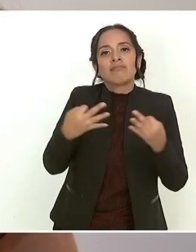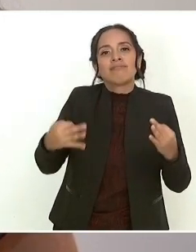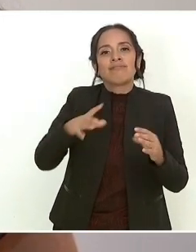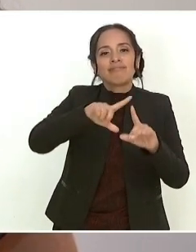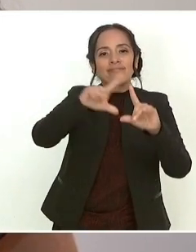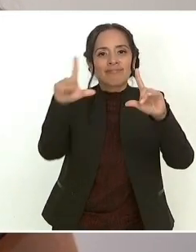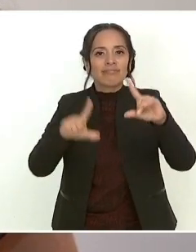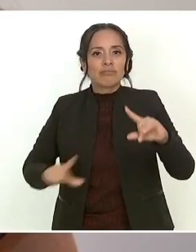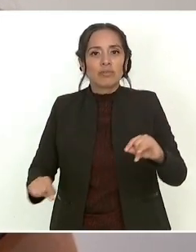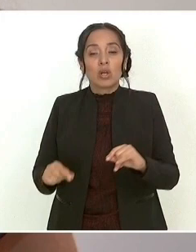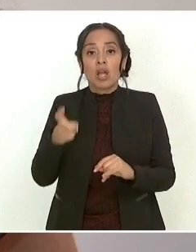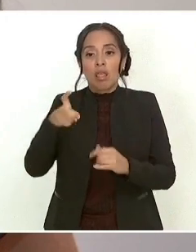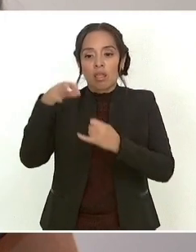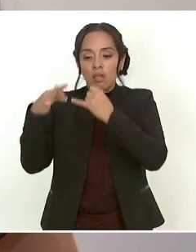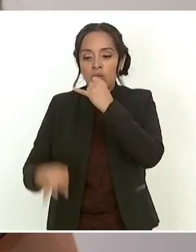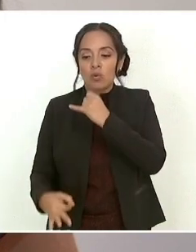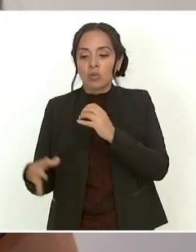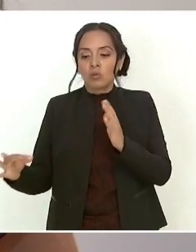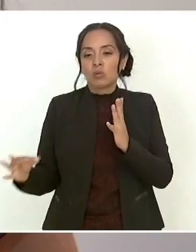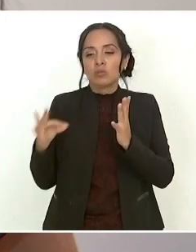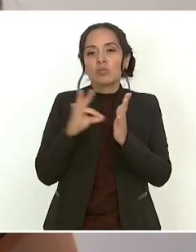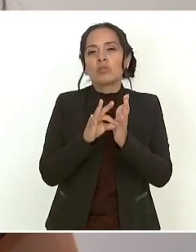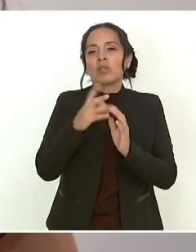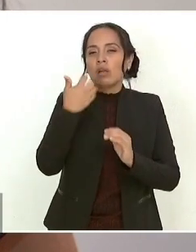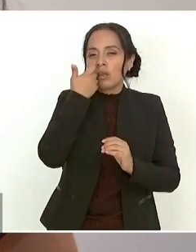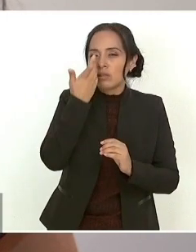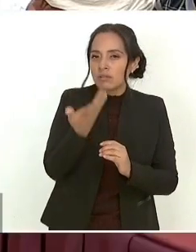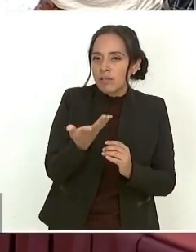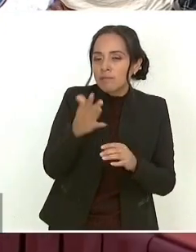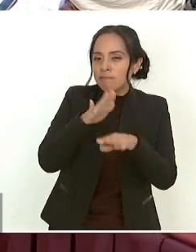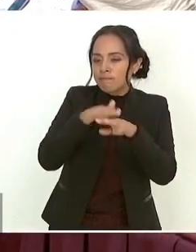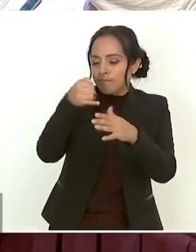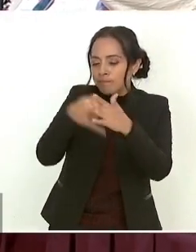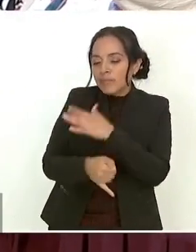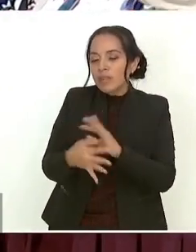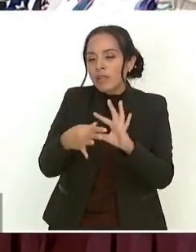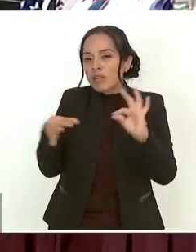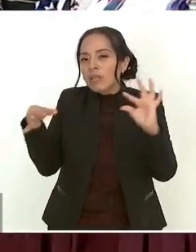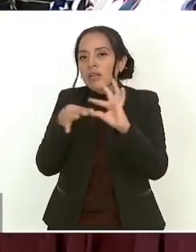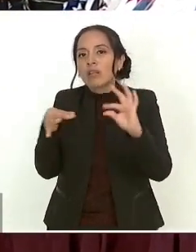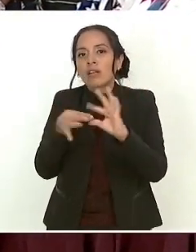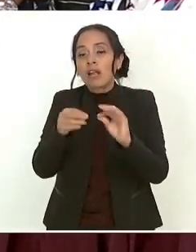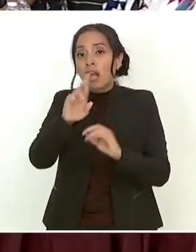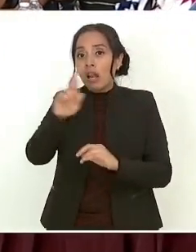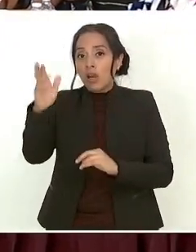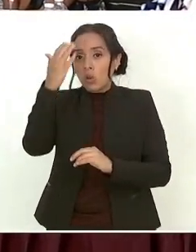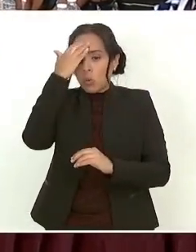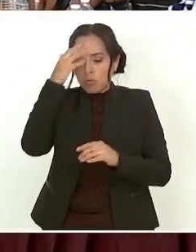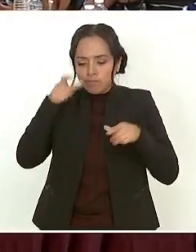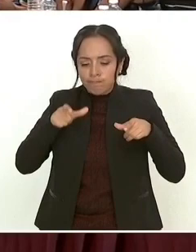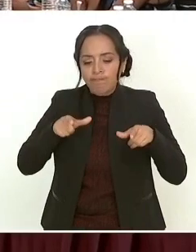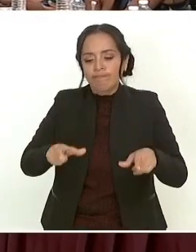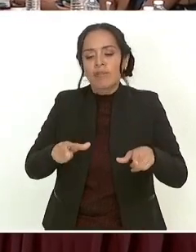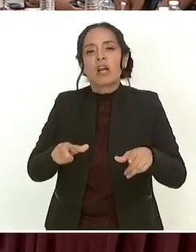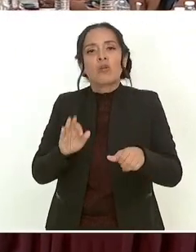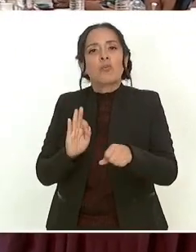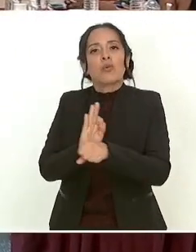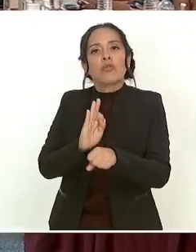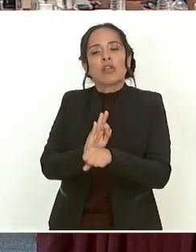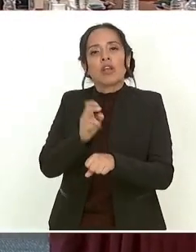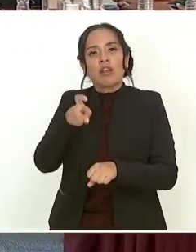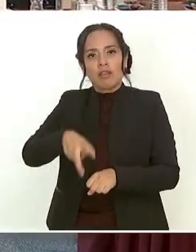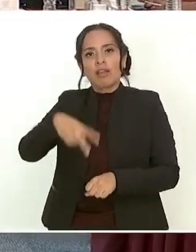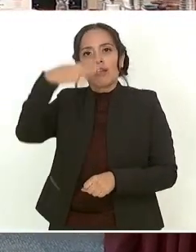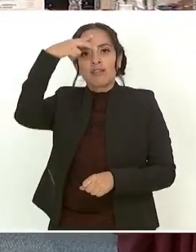este último punto, quisiéramos hacer énfasis que el reconocimiento y el resguardo por parte del Estado mexicano